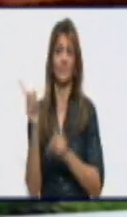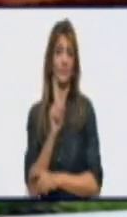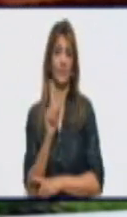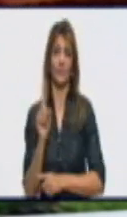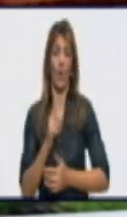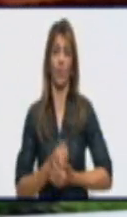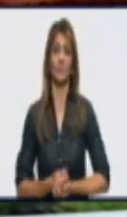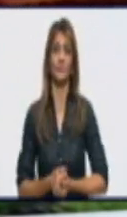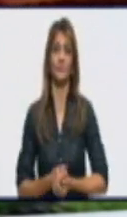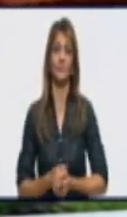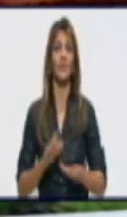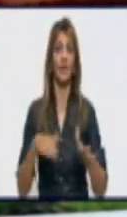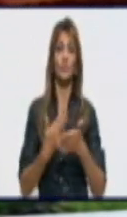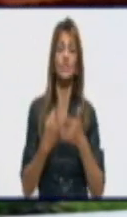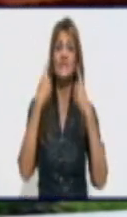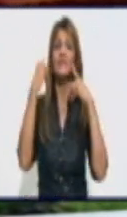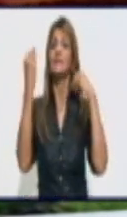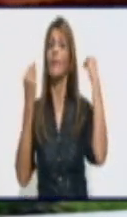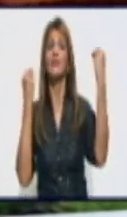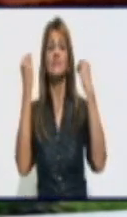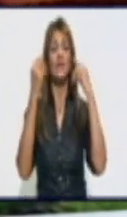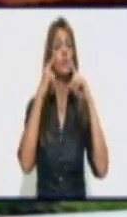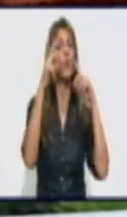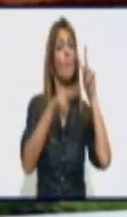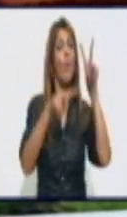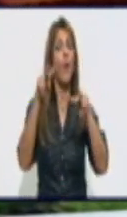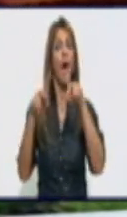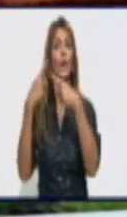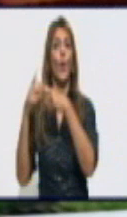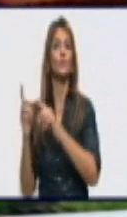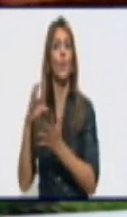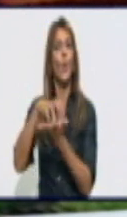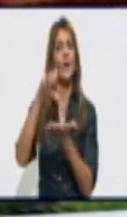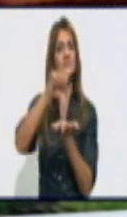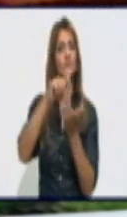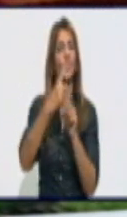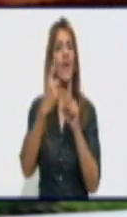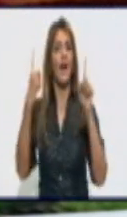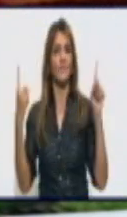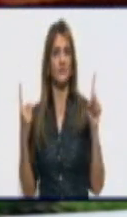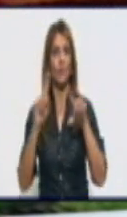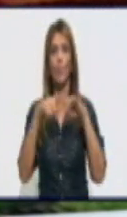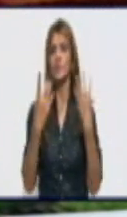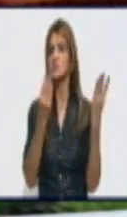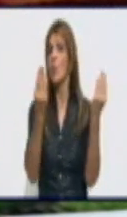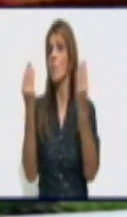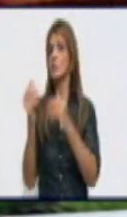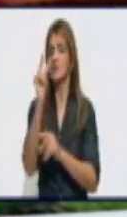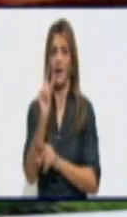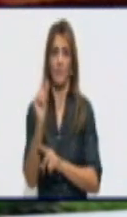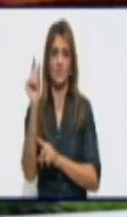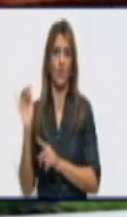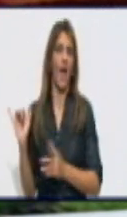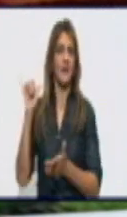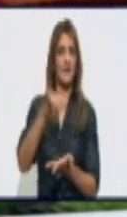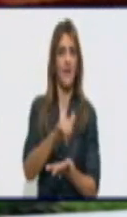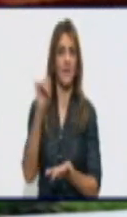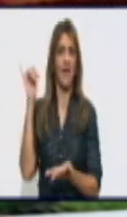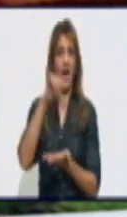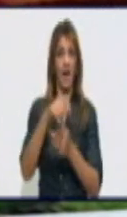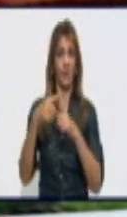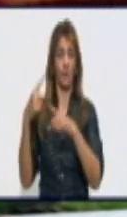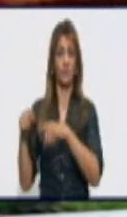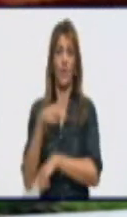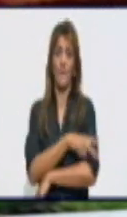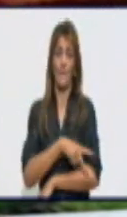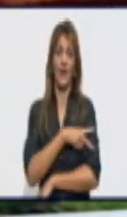muchos los viajeros, para tenerlos a todos ahí concentrados, con todas las atenciones, y con las condiciones indispensables